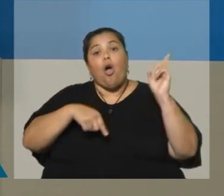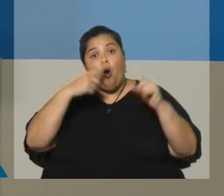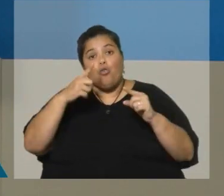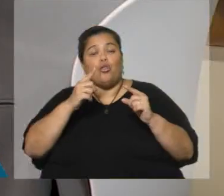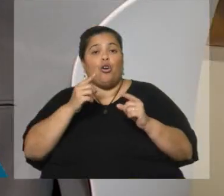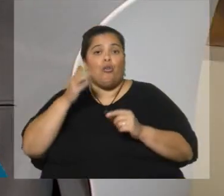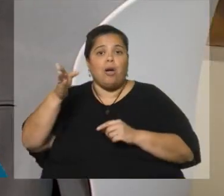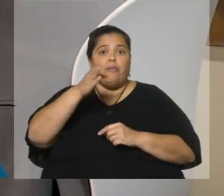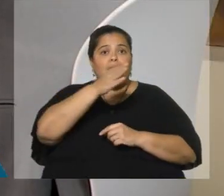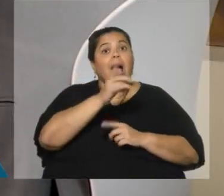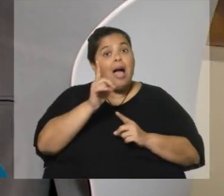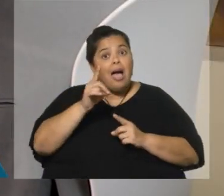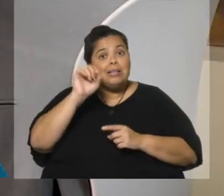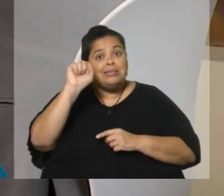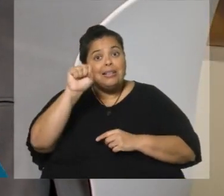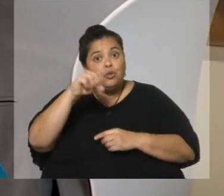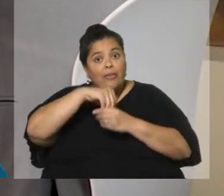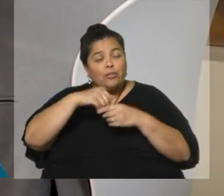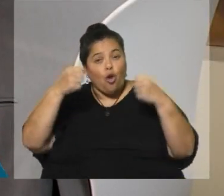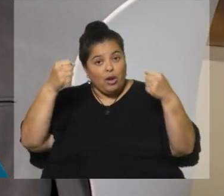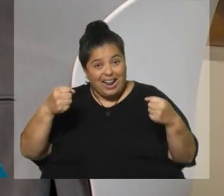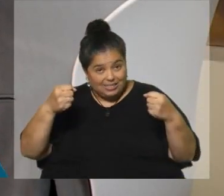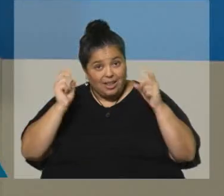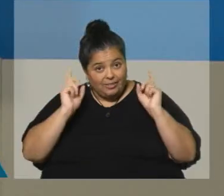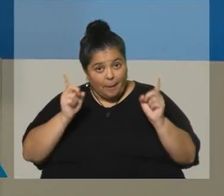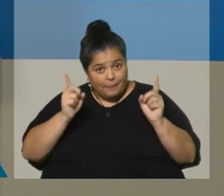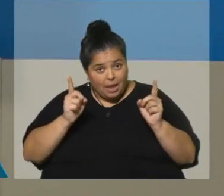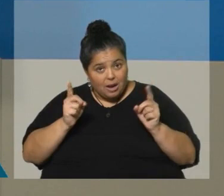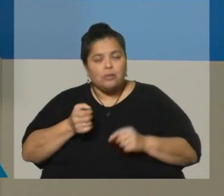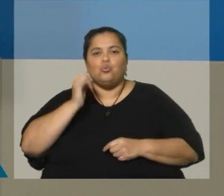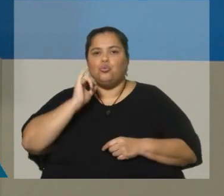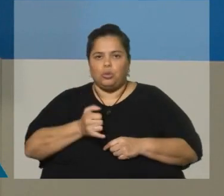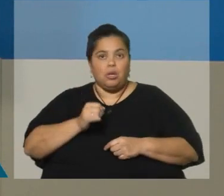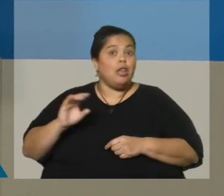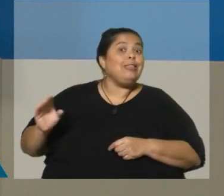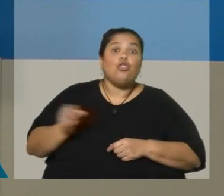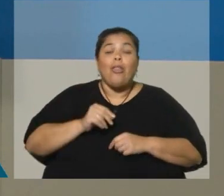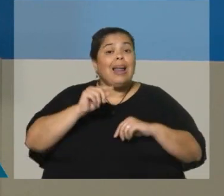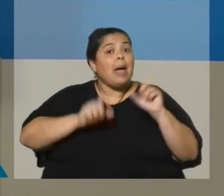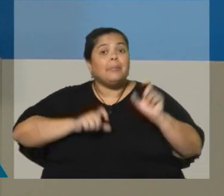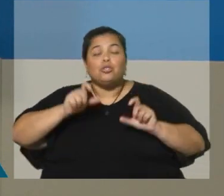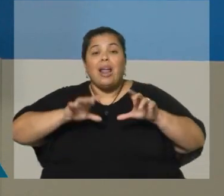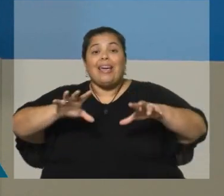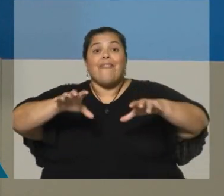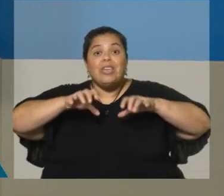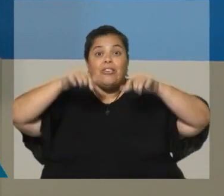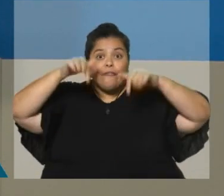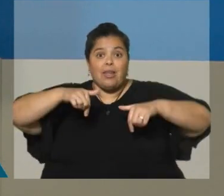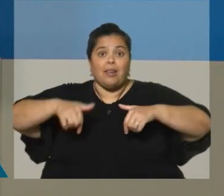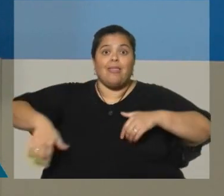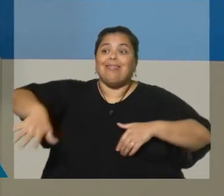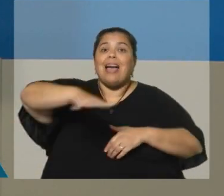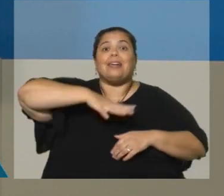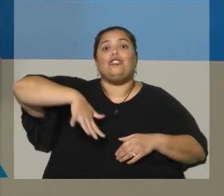No sabía que se iban a censar las cárceles también. Sí, absolutamente todas las personas que vivan dentro del territorio